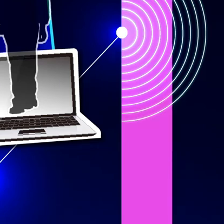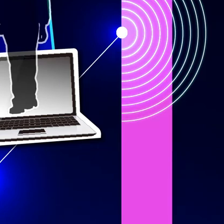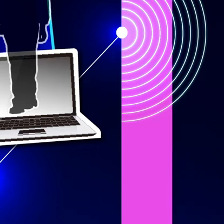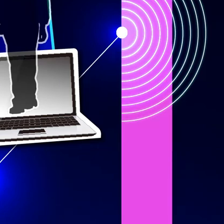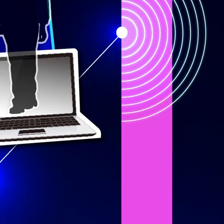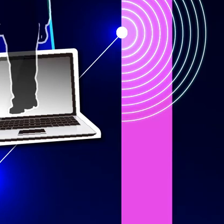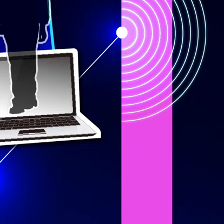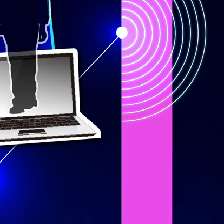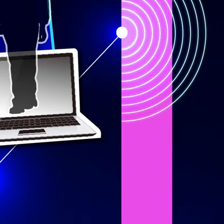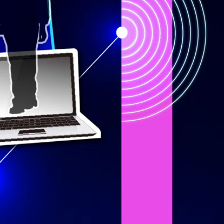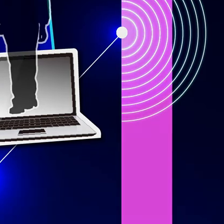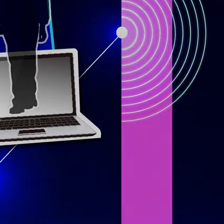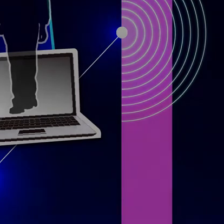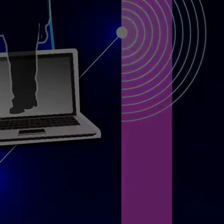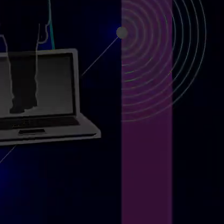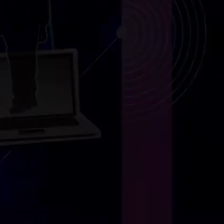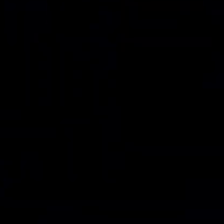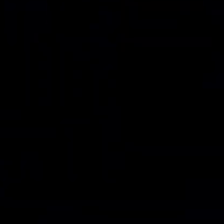¿Cuál